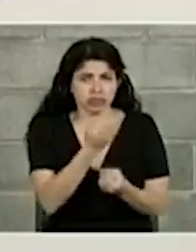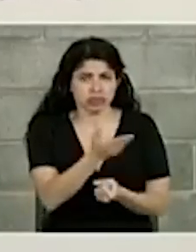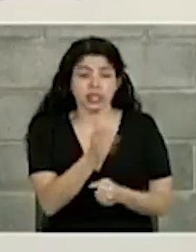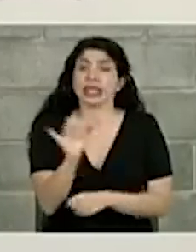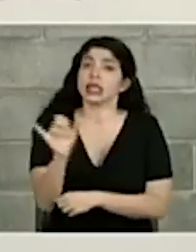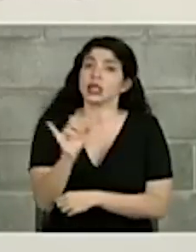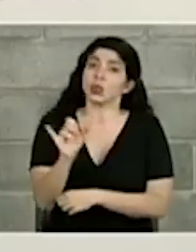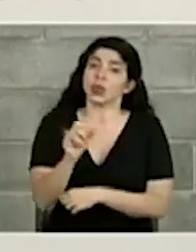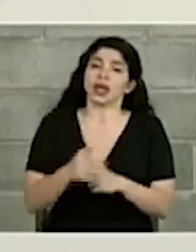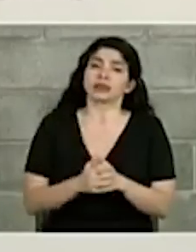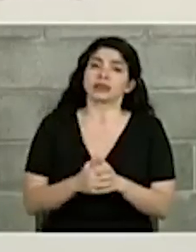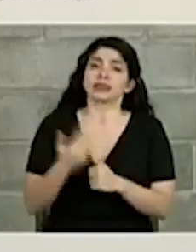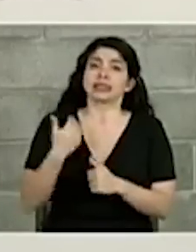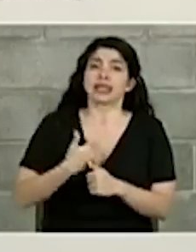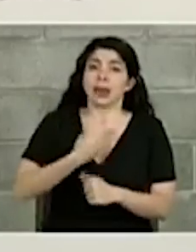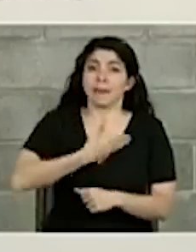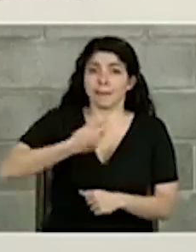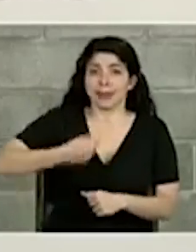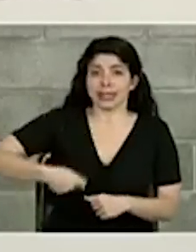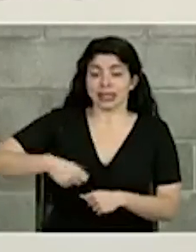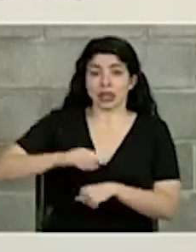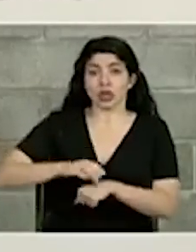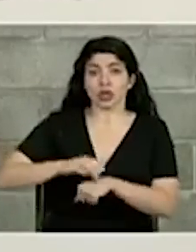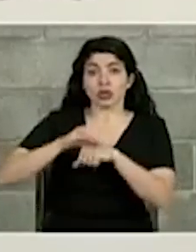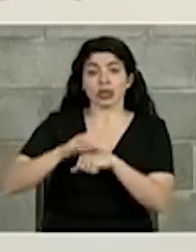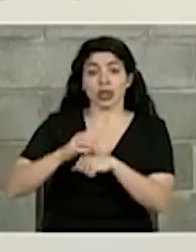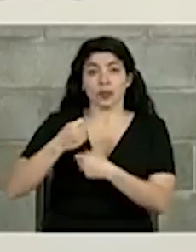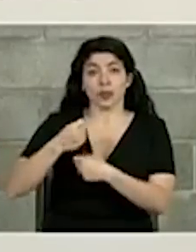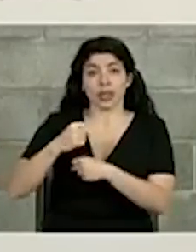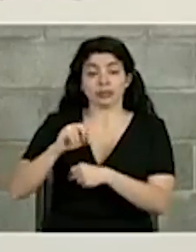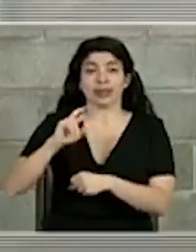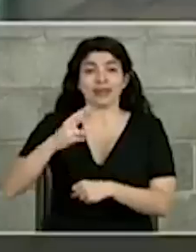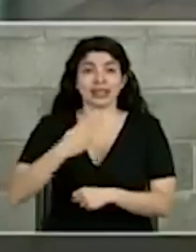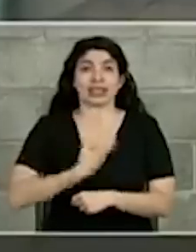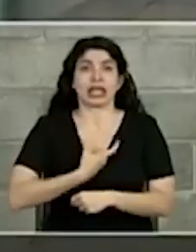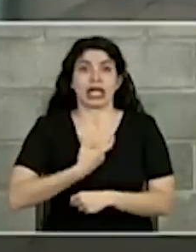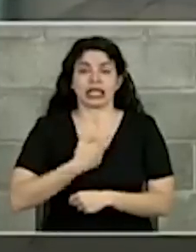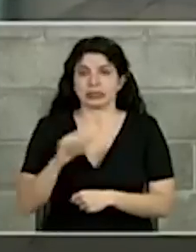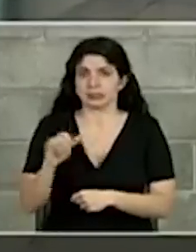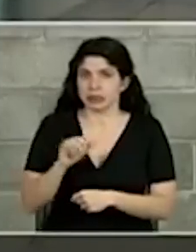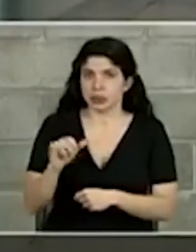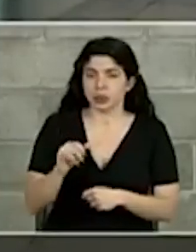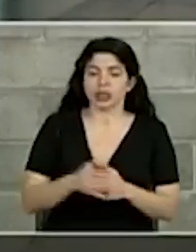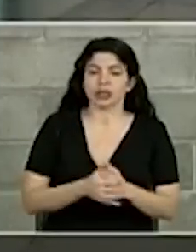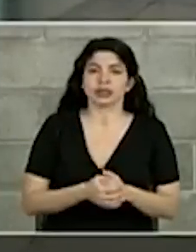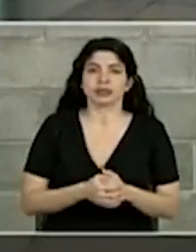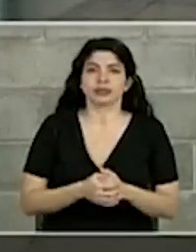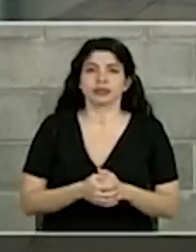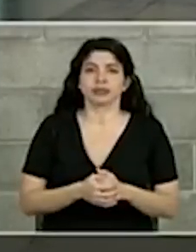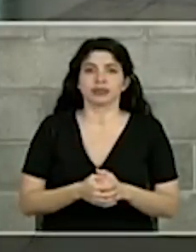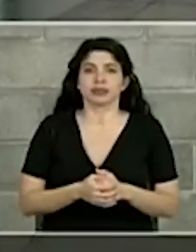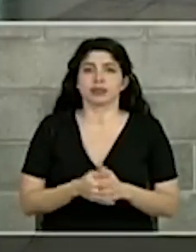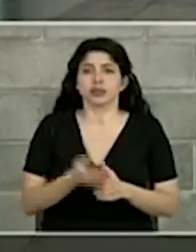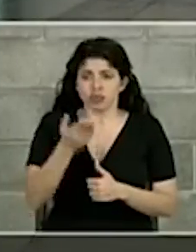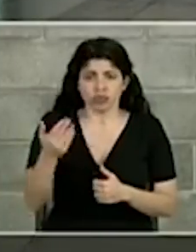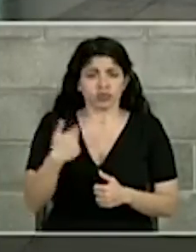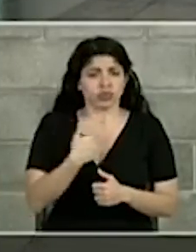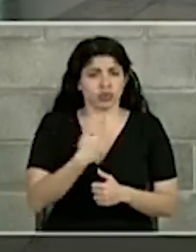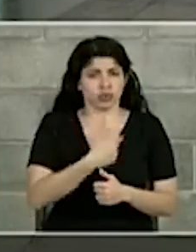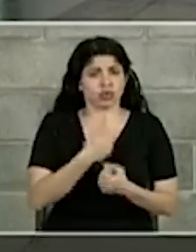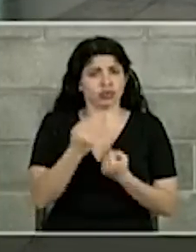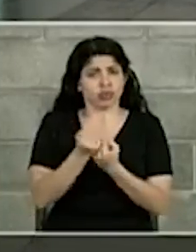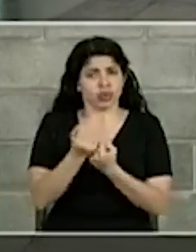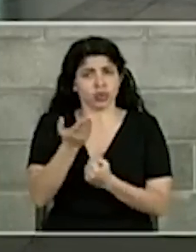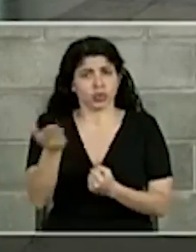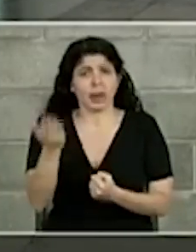Igualmente, señor Presidente del Consejo Municipal y señoras Vicealcaldesas, cuenten con nosotros,